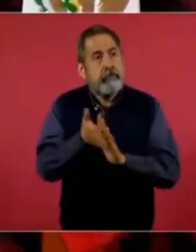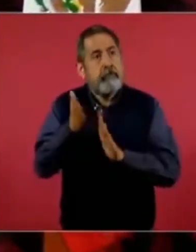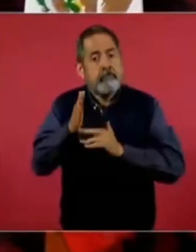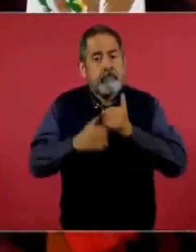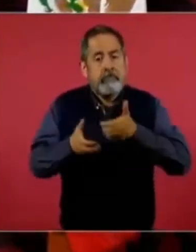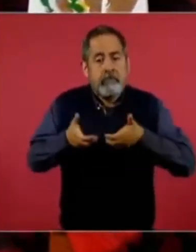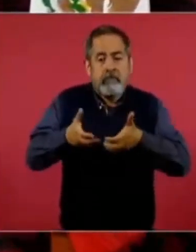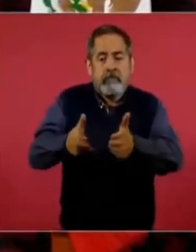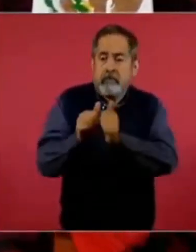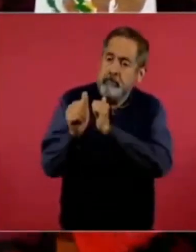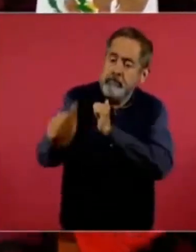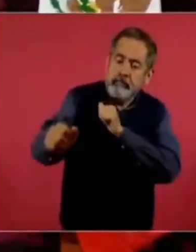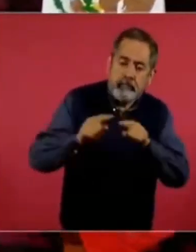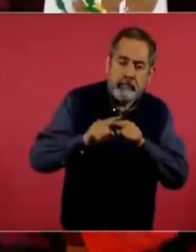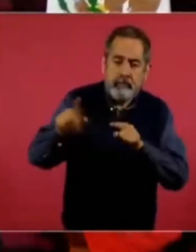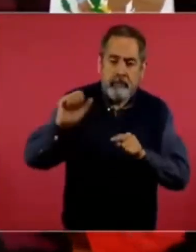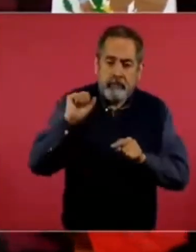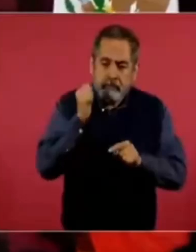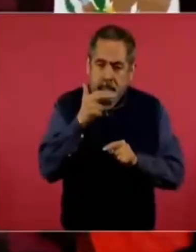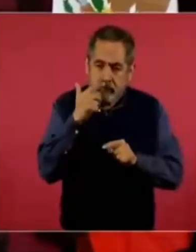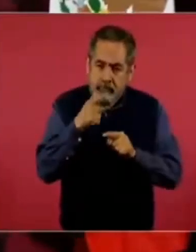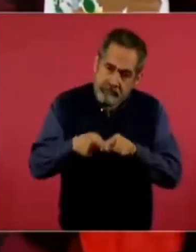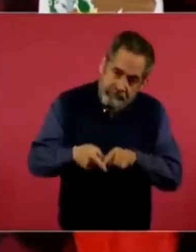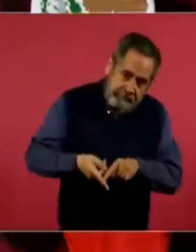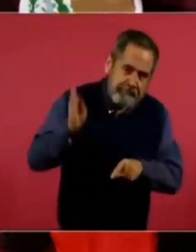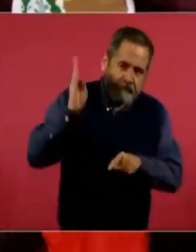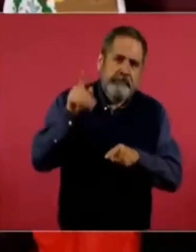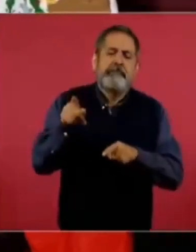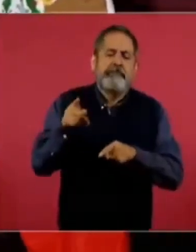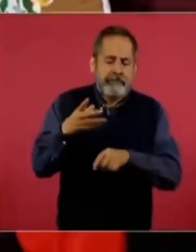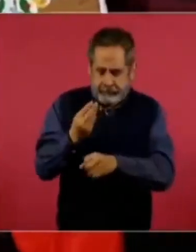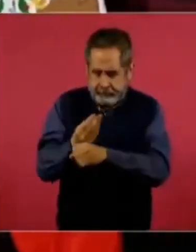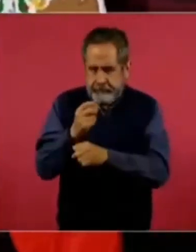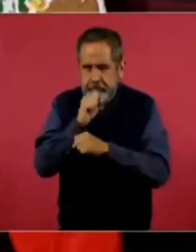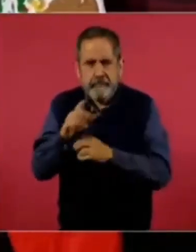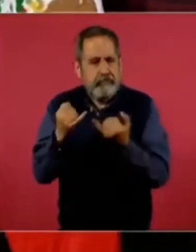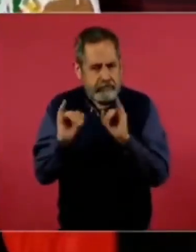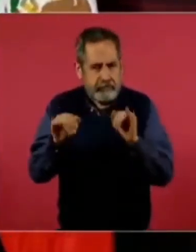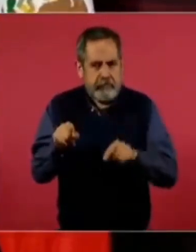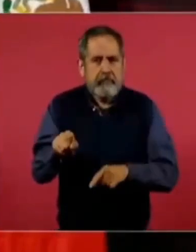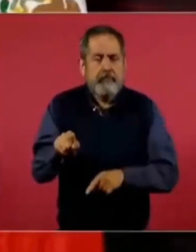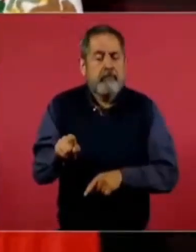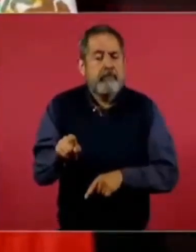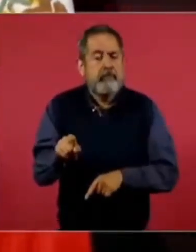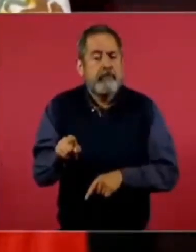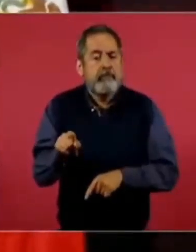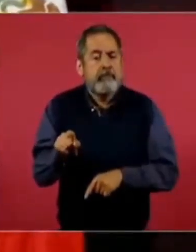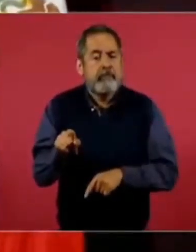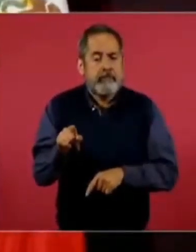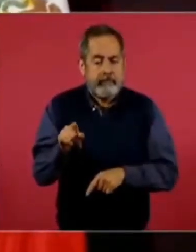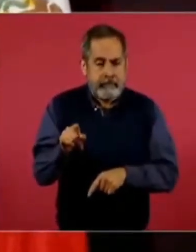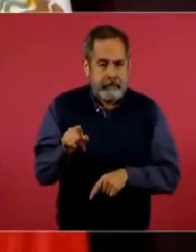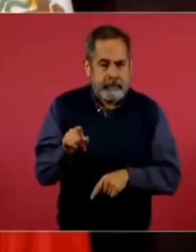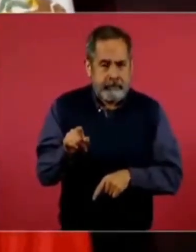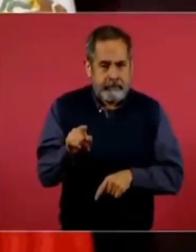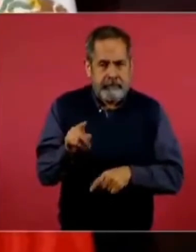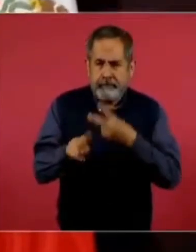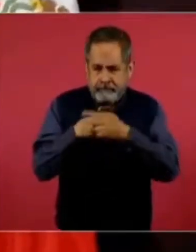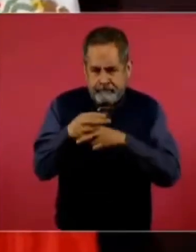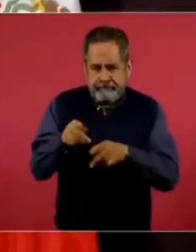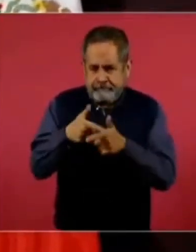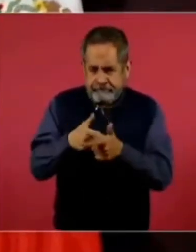camino hacia Chihuahua y vamos a seguir